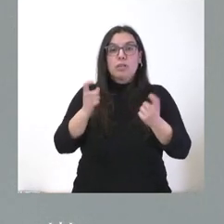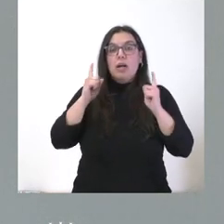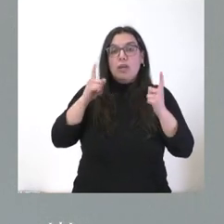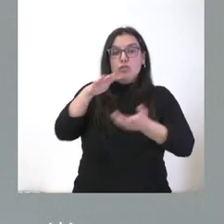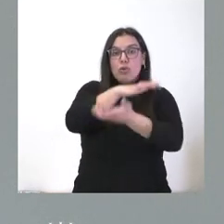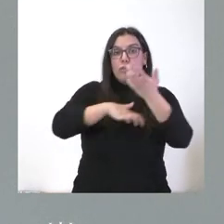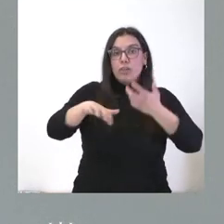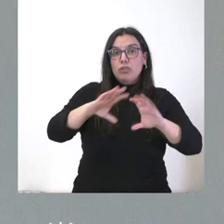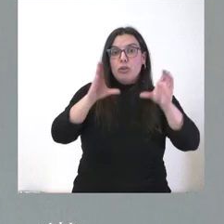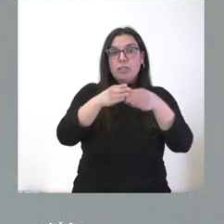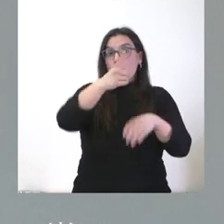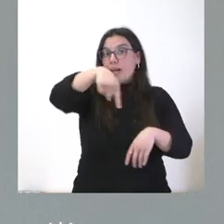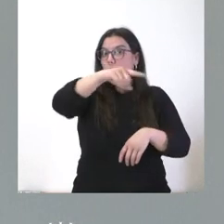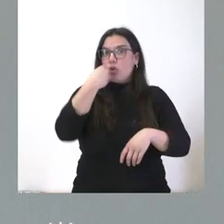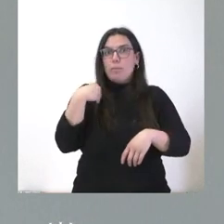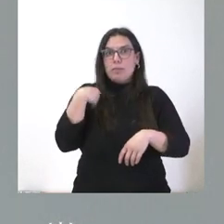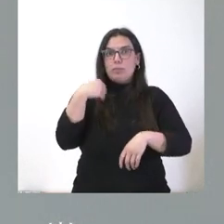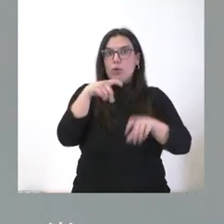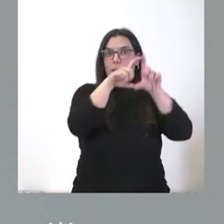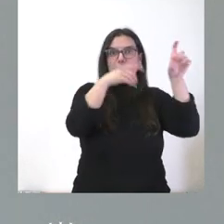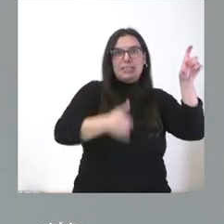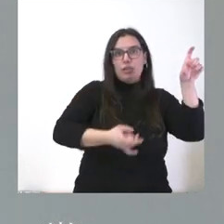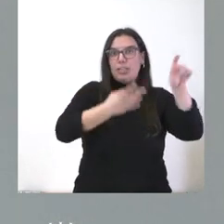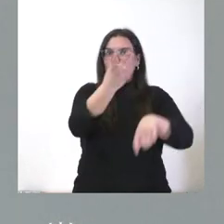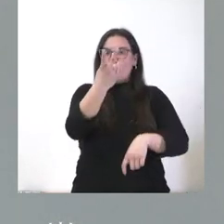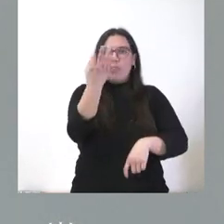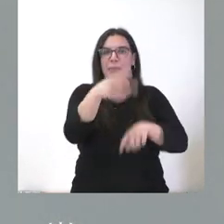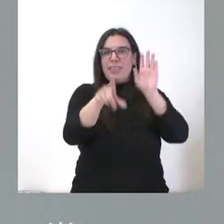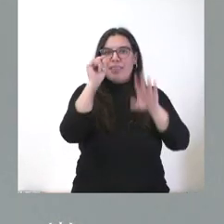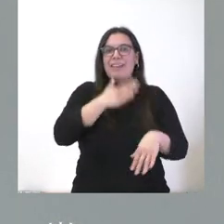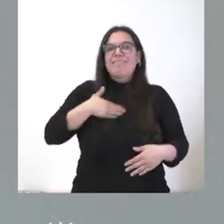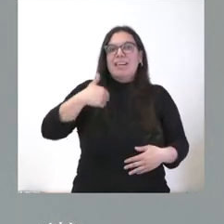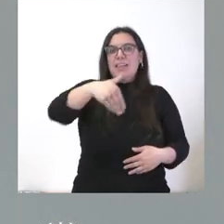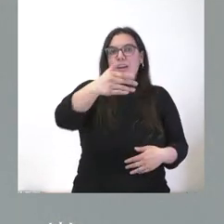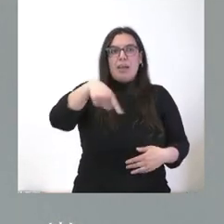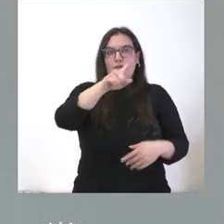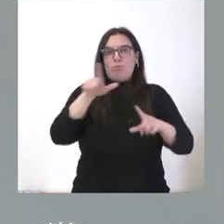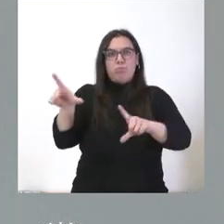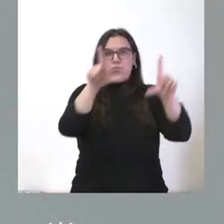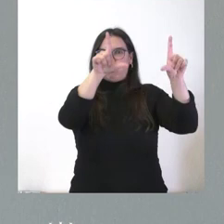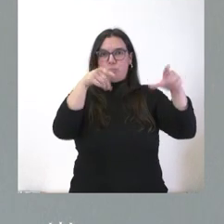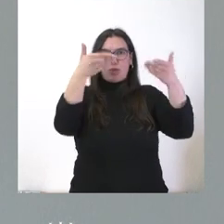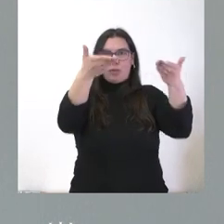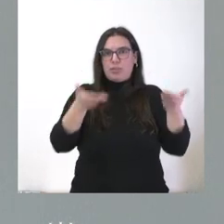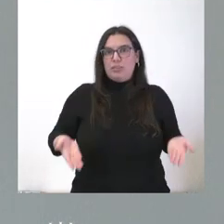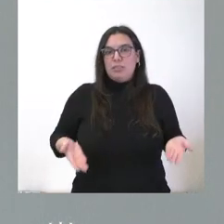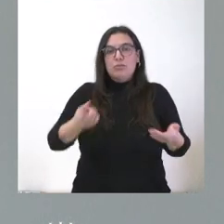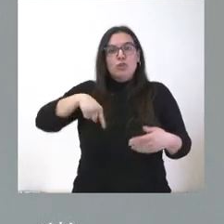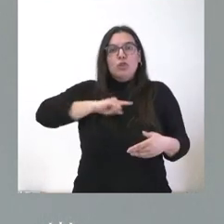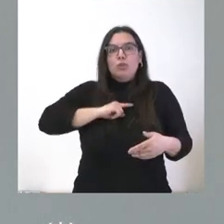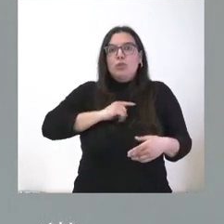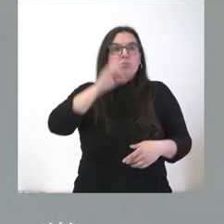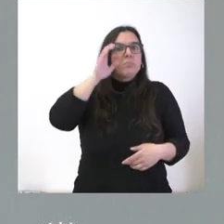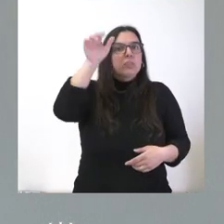los conflictos colectivos tienen que ser las propias organizaciones empresariales y sindicales. A ellos les cedemos el protagonismo y, por tanto, nosotros estamos dispuestos a